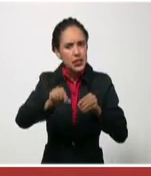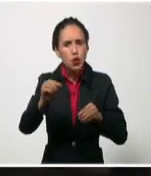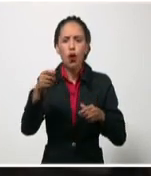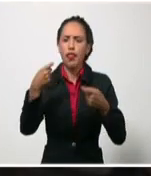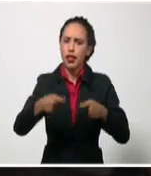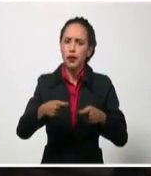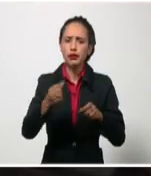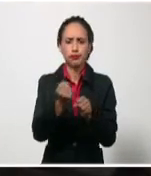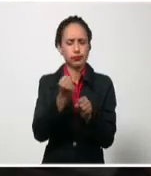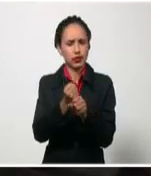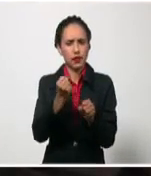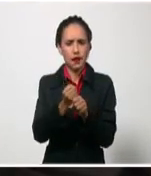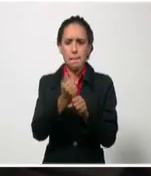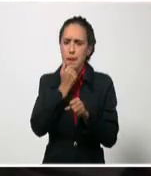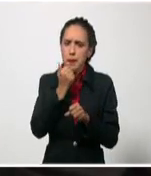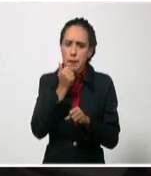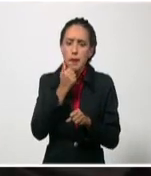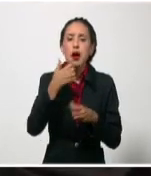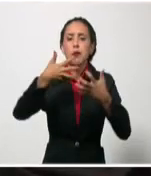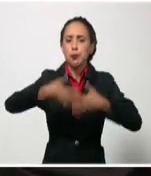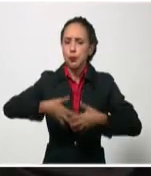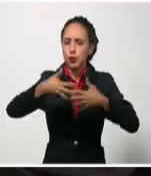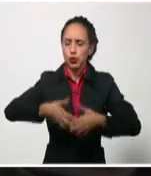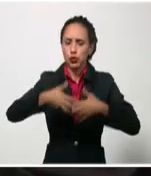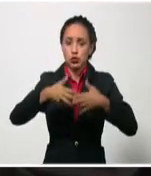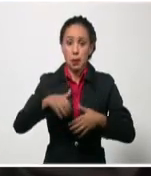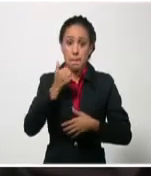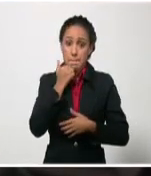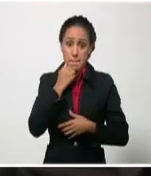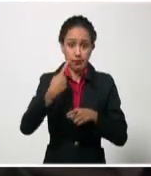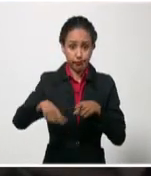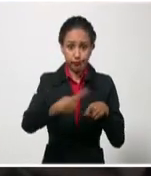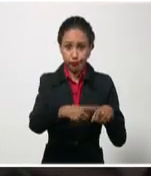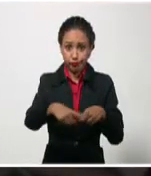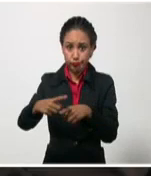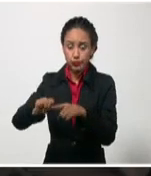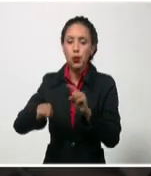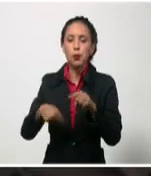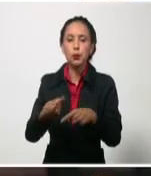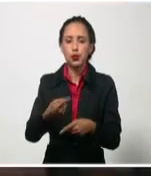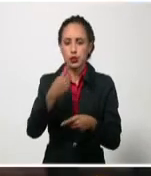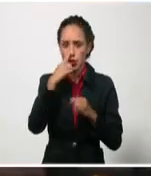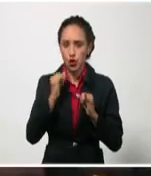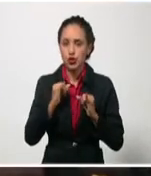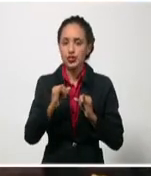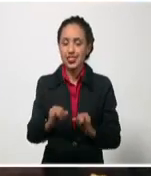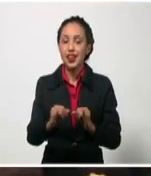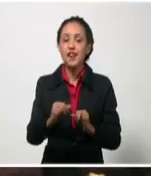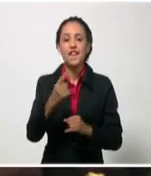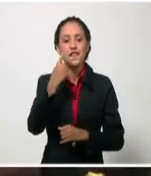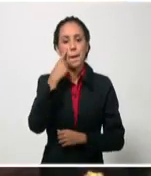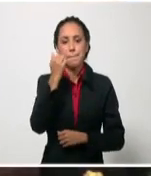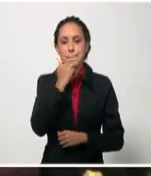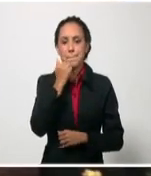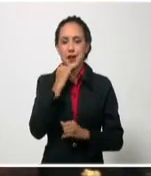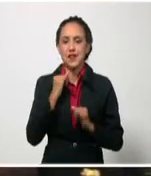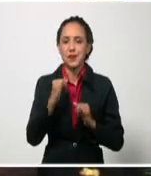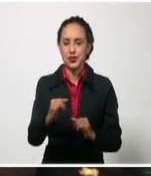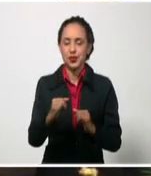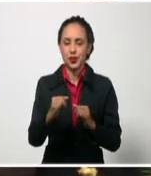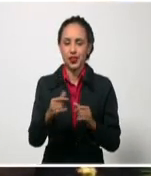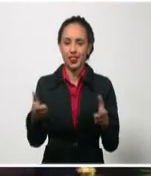sector productivo para generar un mayor número de bienes. En próximas emisiones tendremos más detalles de este encuentro en